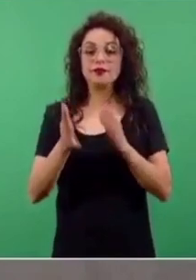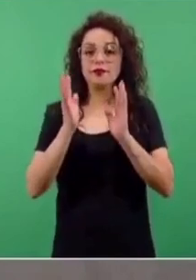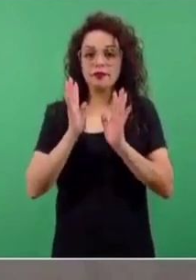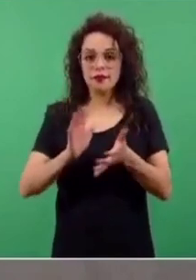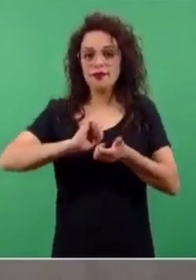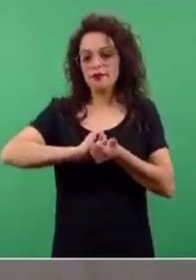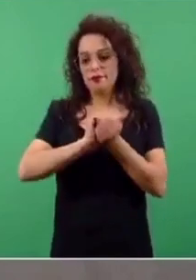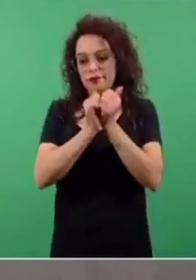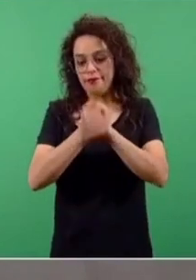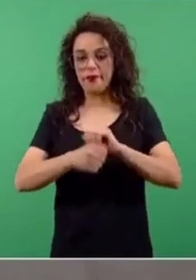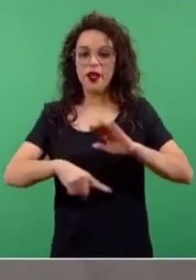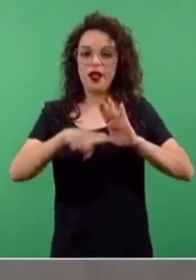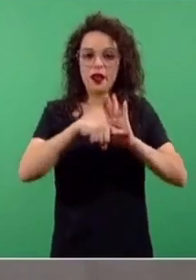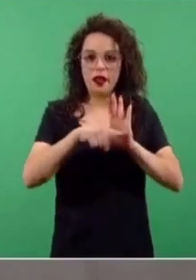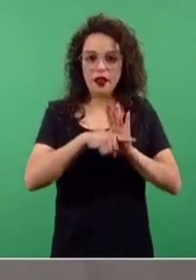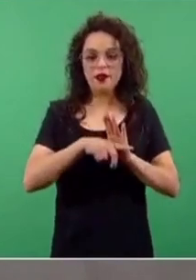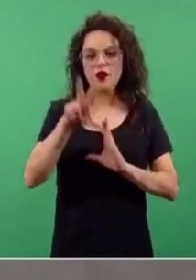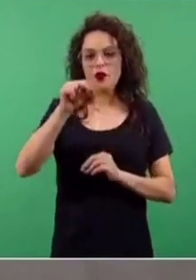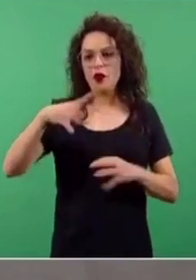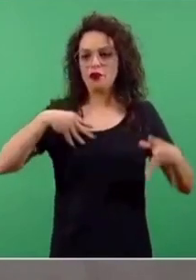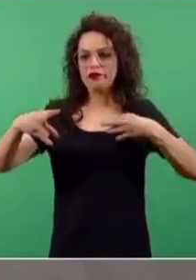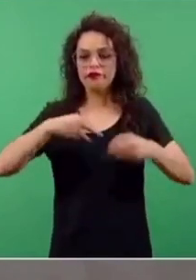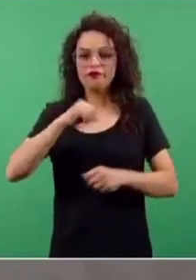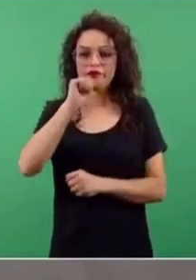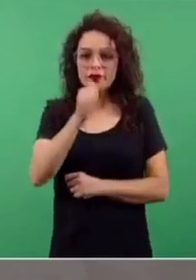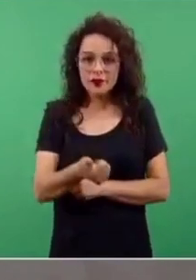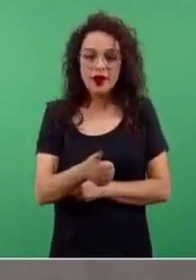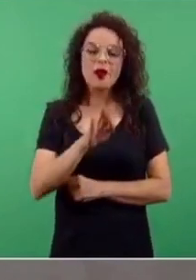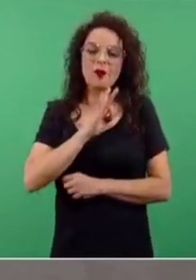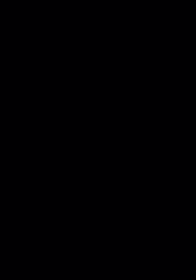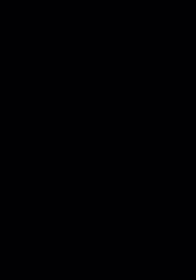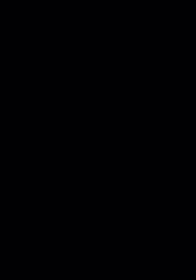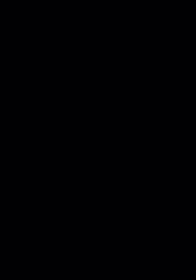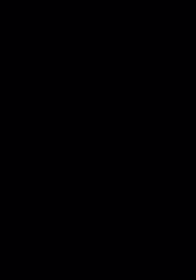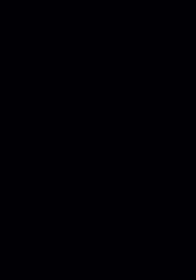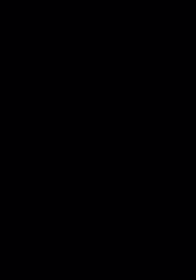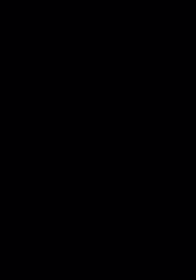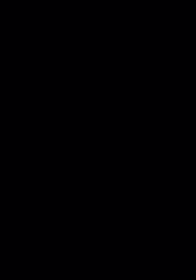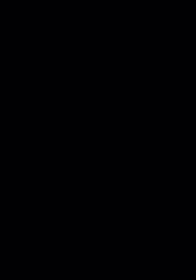contagioso y me pueda integrar a las distintas actividades presenciales. Gracias. Gracias. Gracias. Gracias.